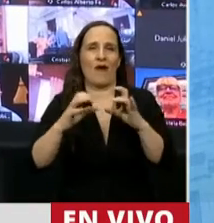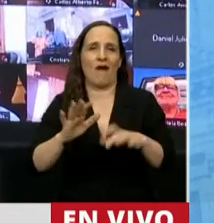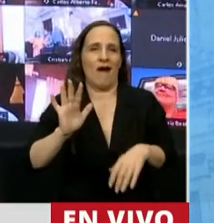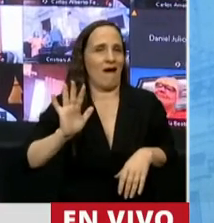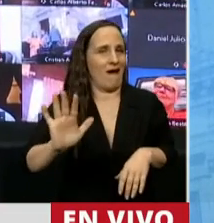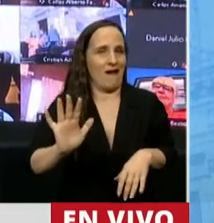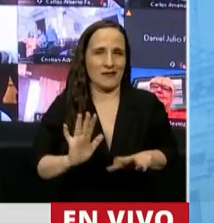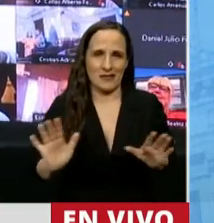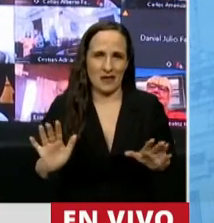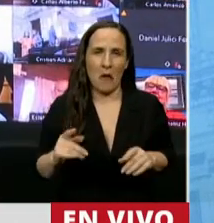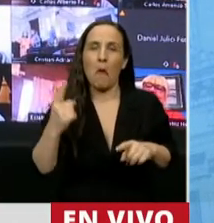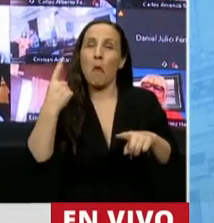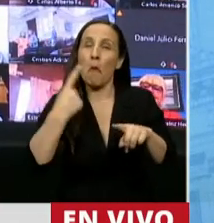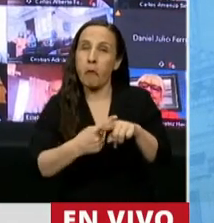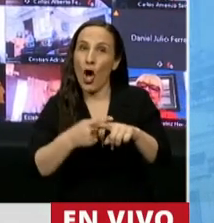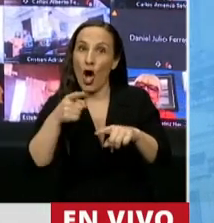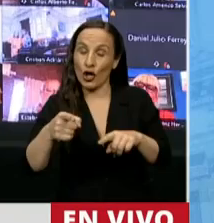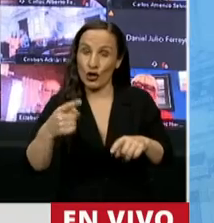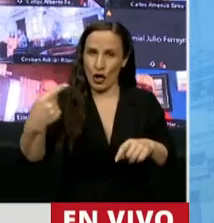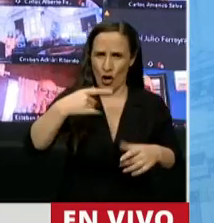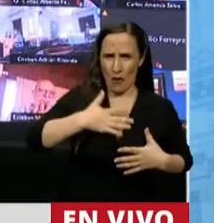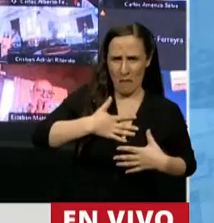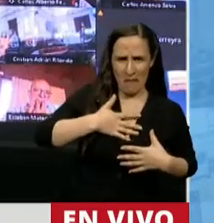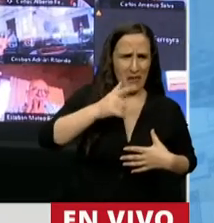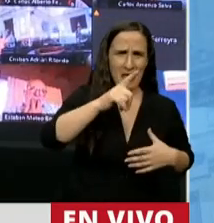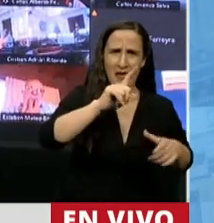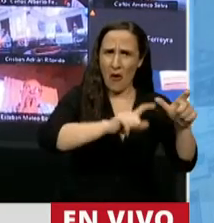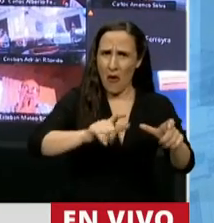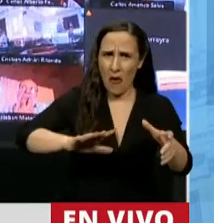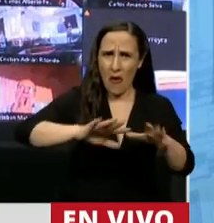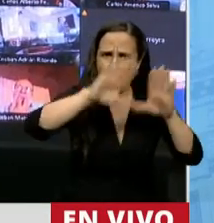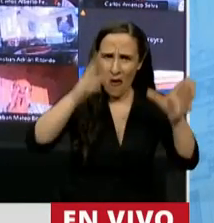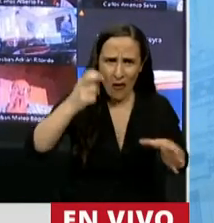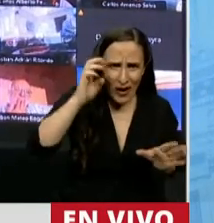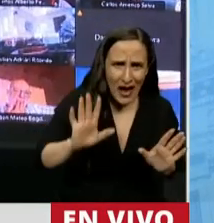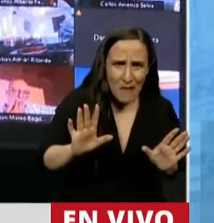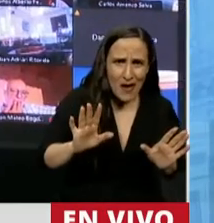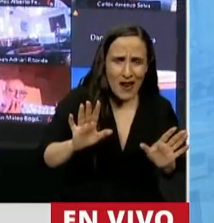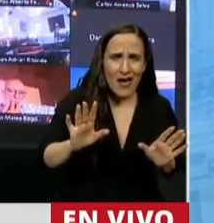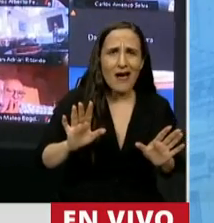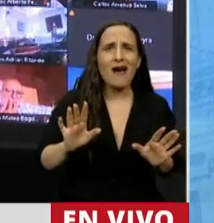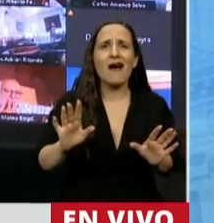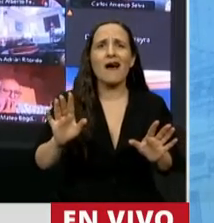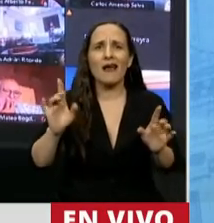No solo por el agravio que representa para mí o para esta Cámara, sino para